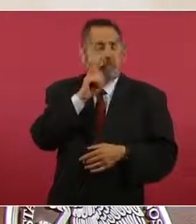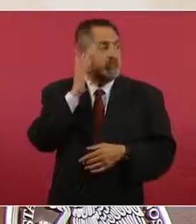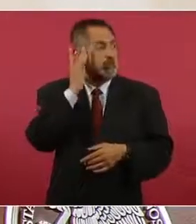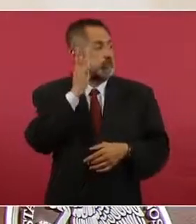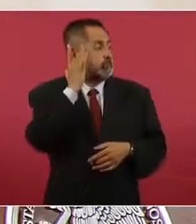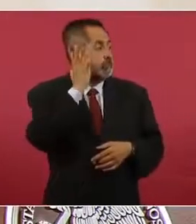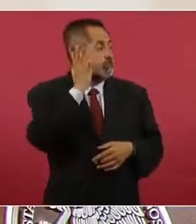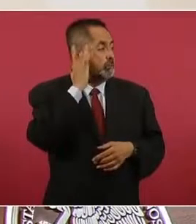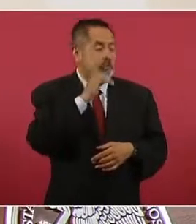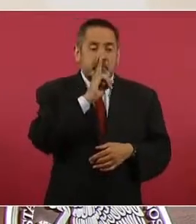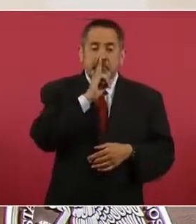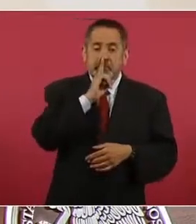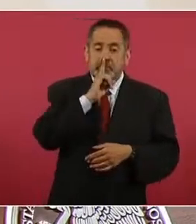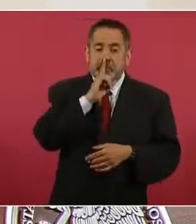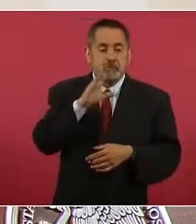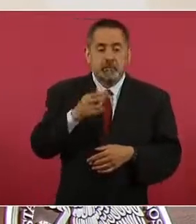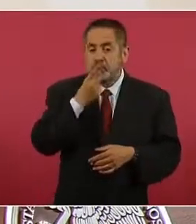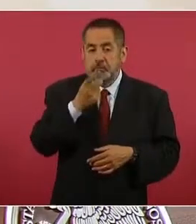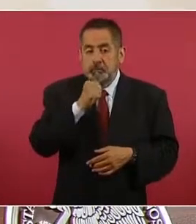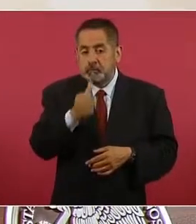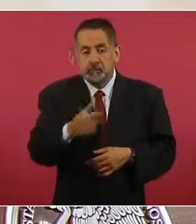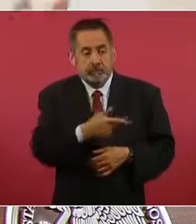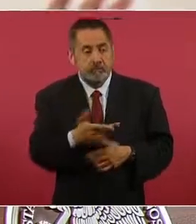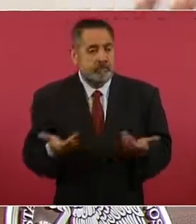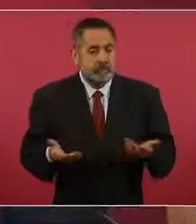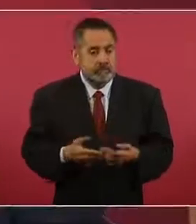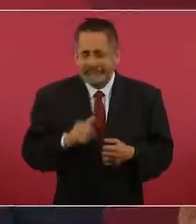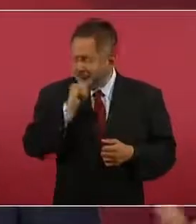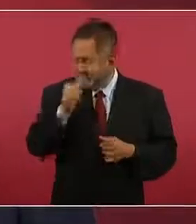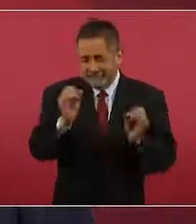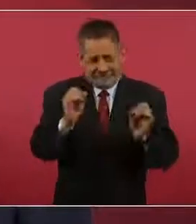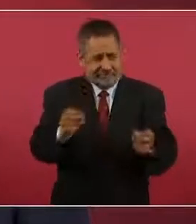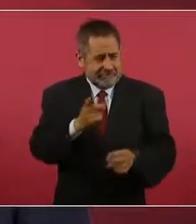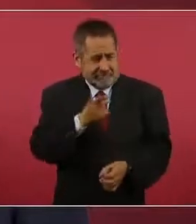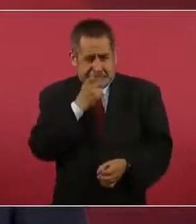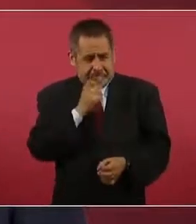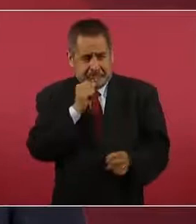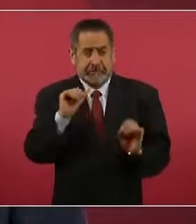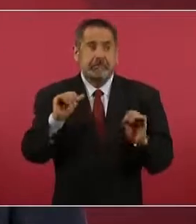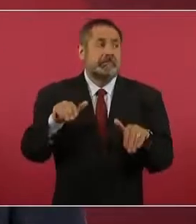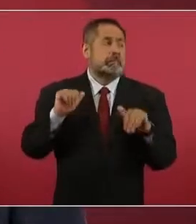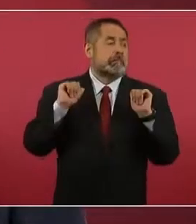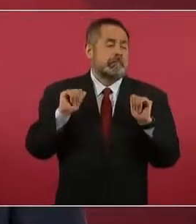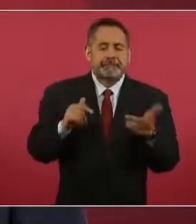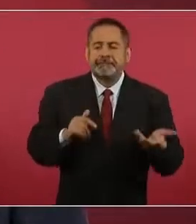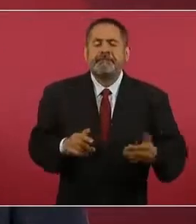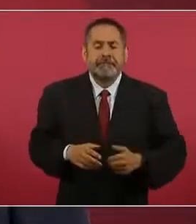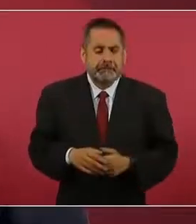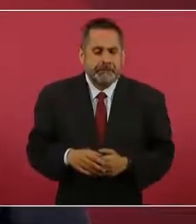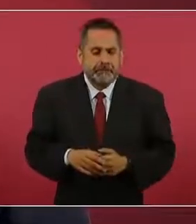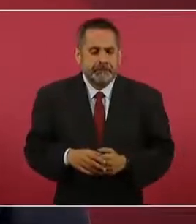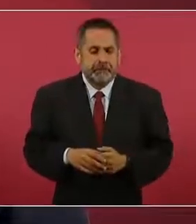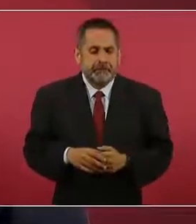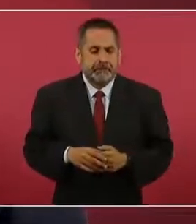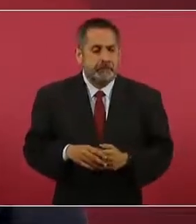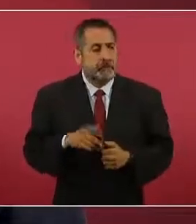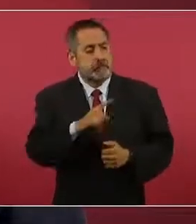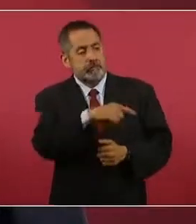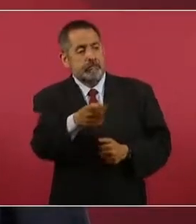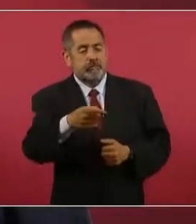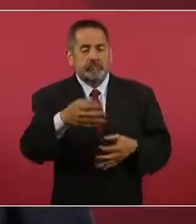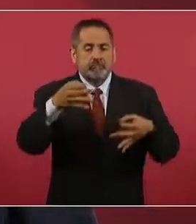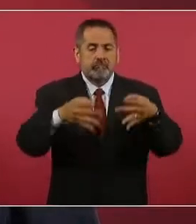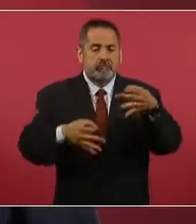nada, ni el tribunal.